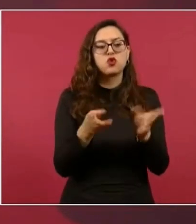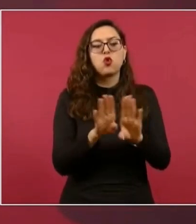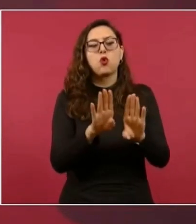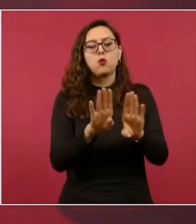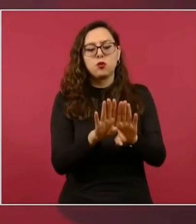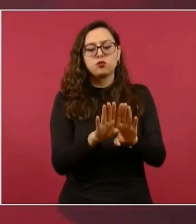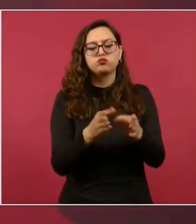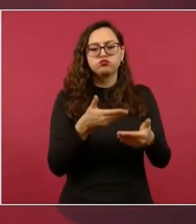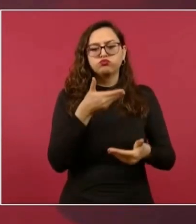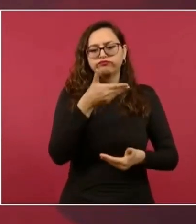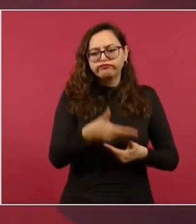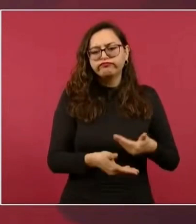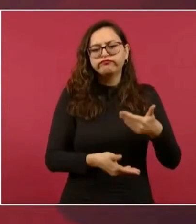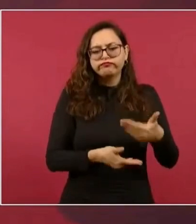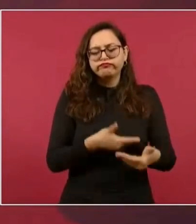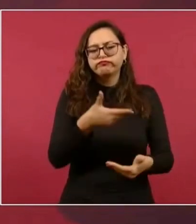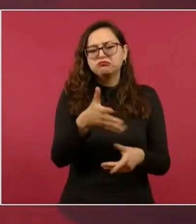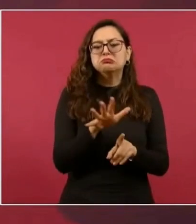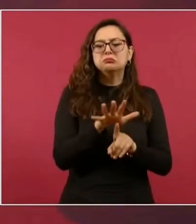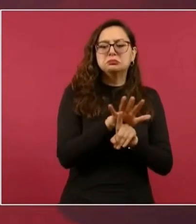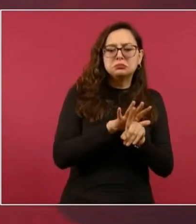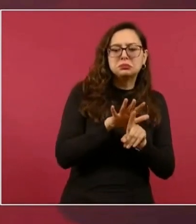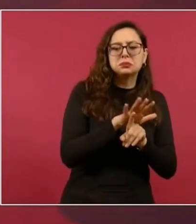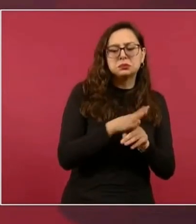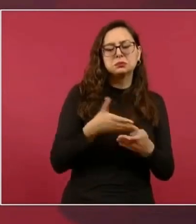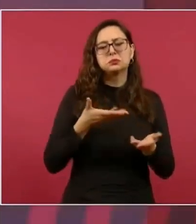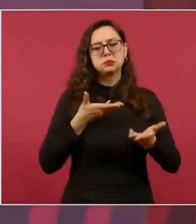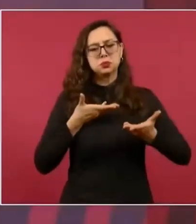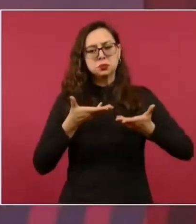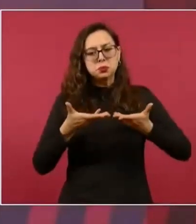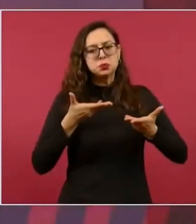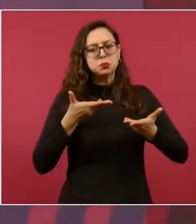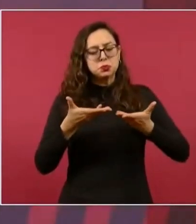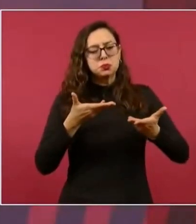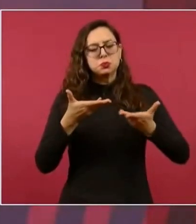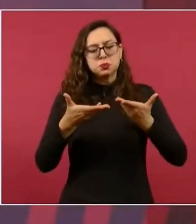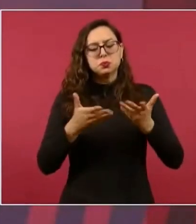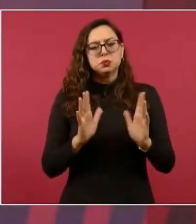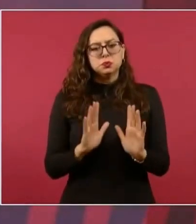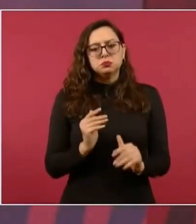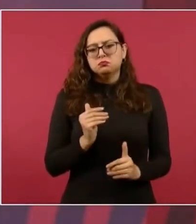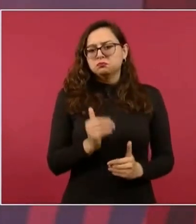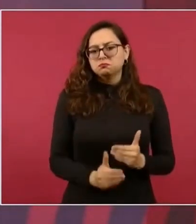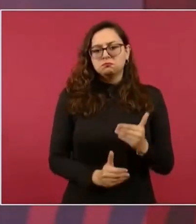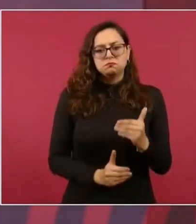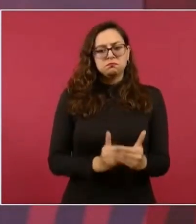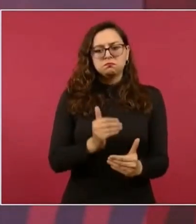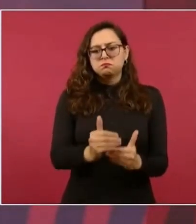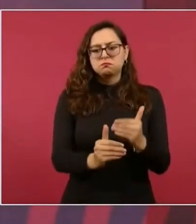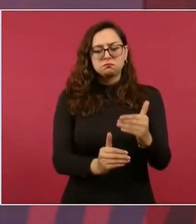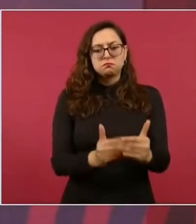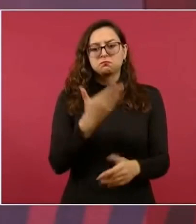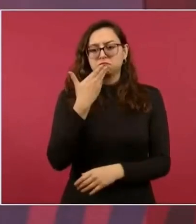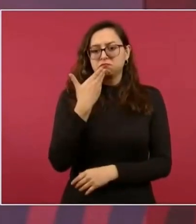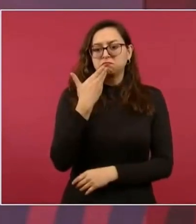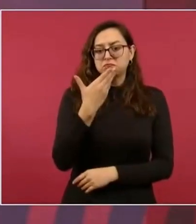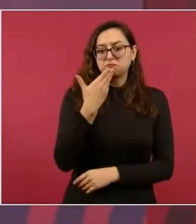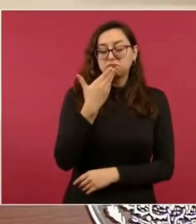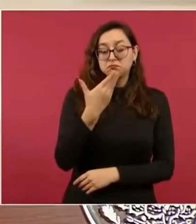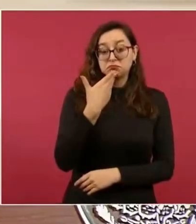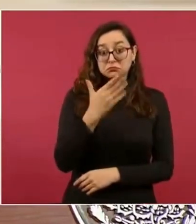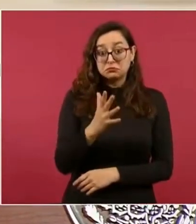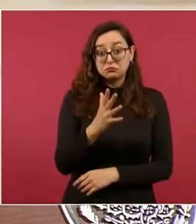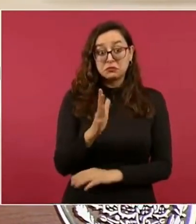se va avanzando bastante bien y cuando tengamos ya